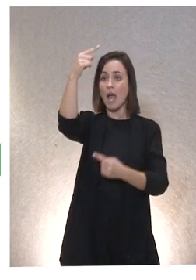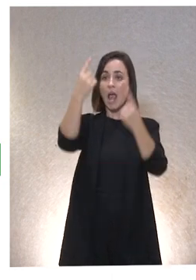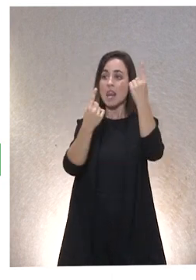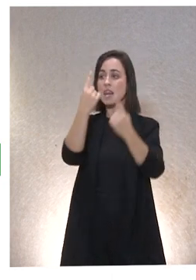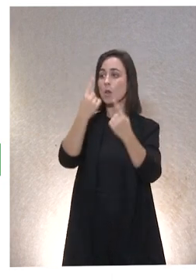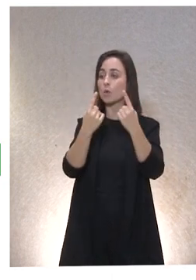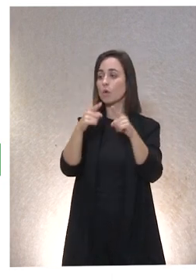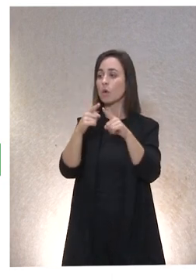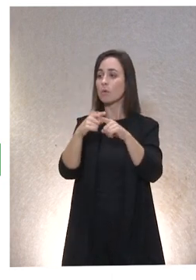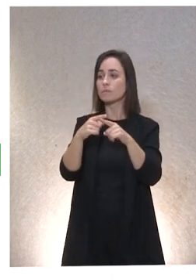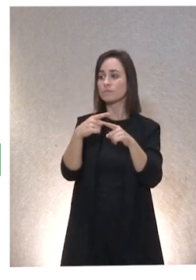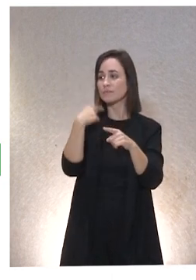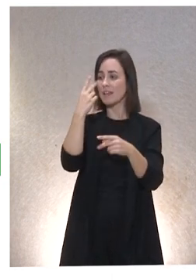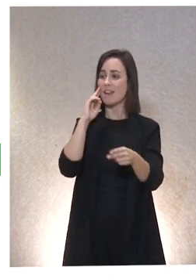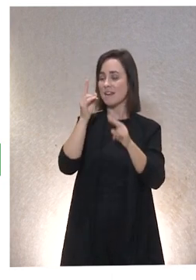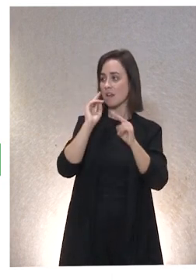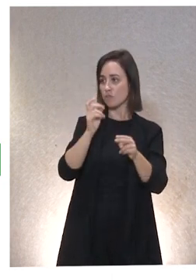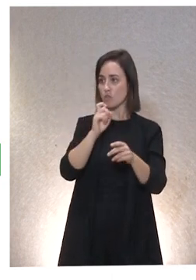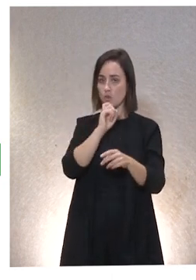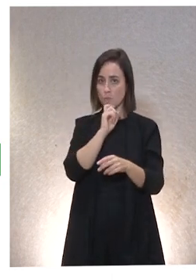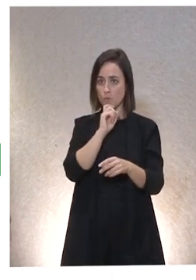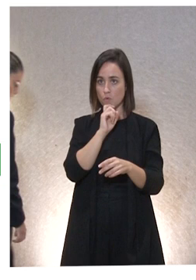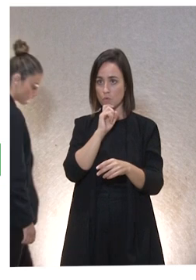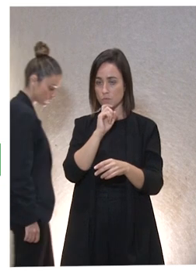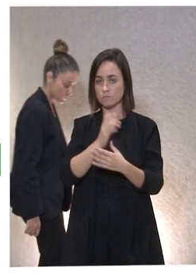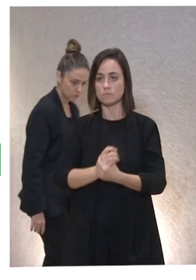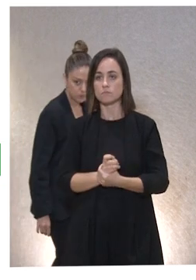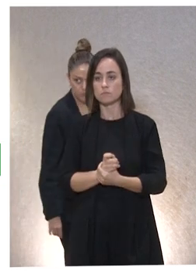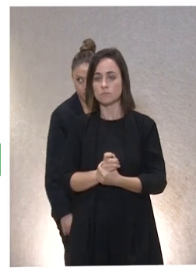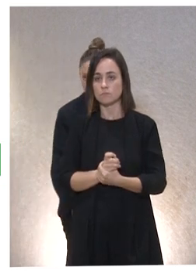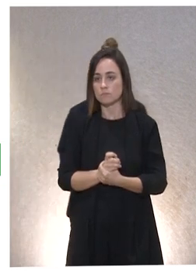haber alguna receptividad más y me van a decir que no hay tiempo, pero yo no sé. Bueno,